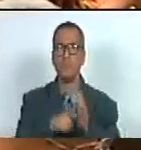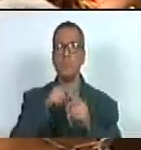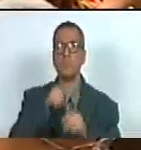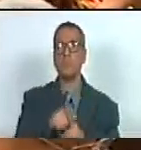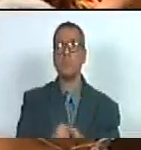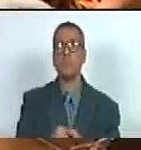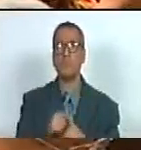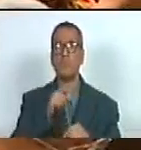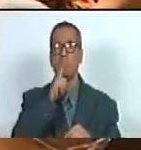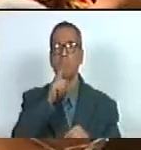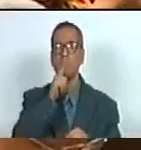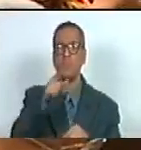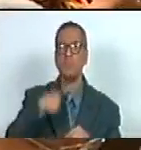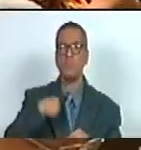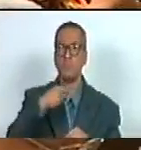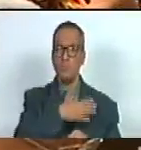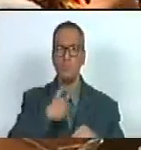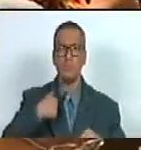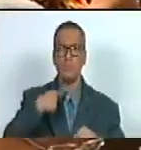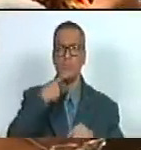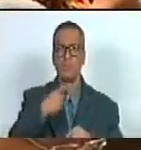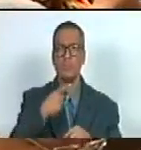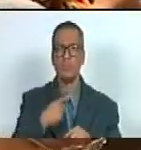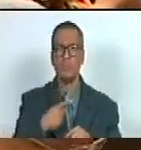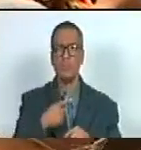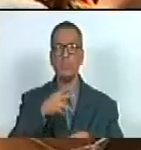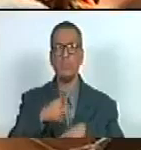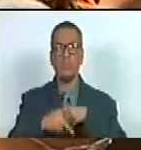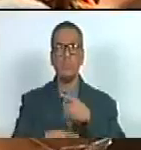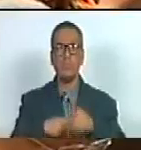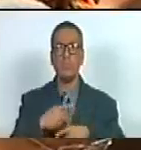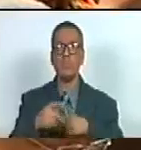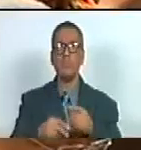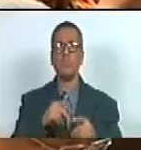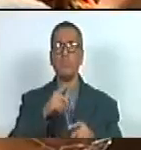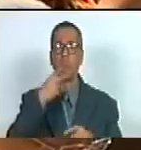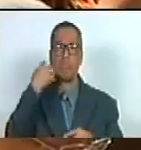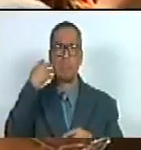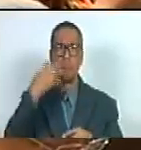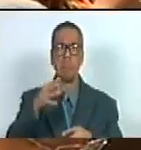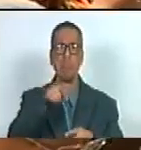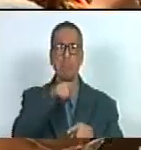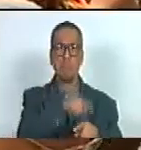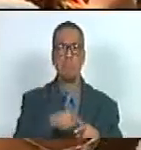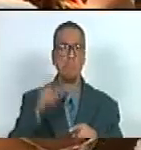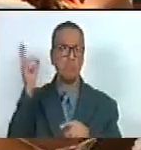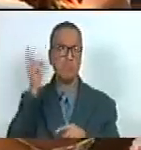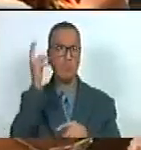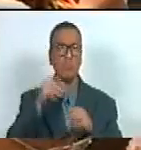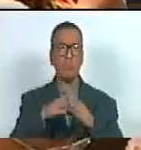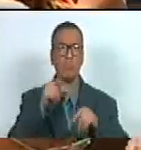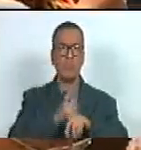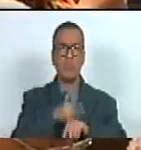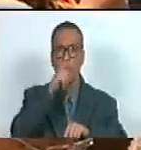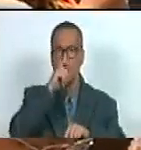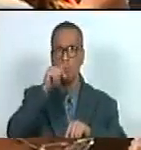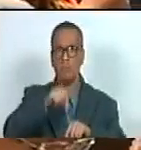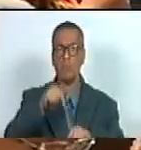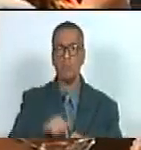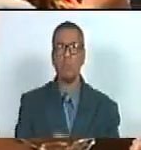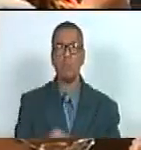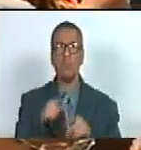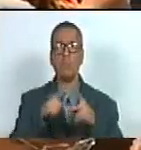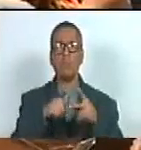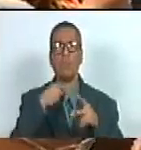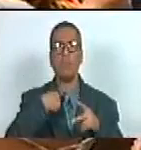aberrantes que hemos venido de forma provocativa sois y vulgar escuchando a lo largo de este año de la boca